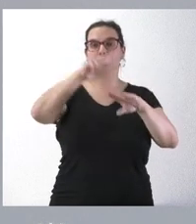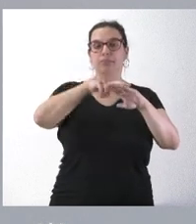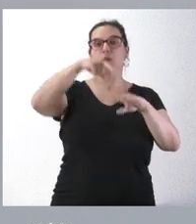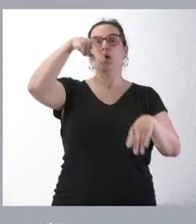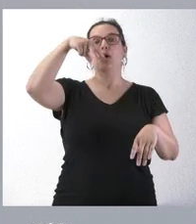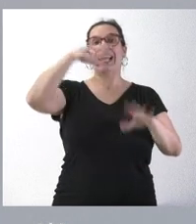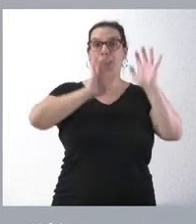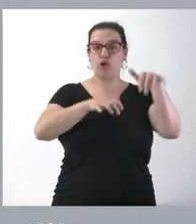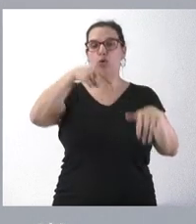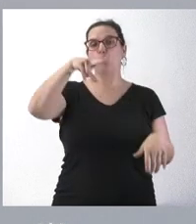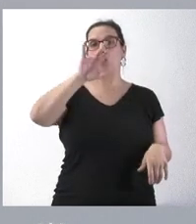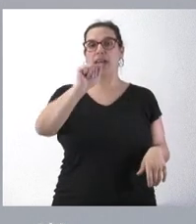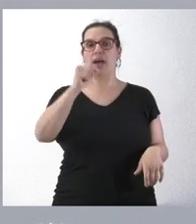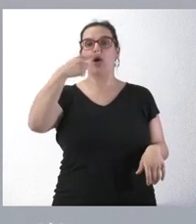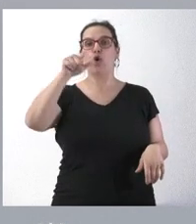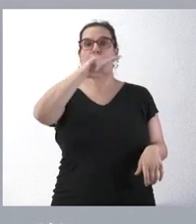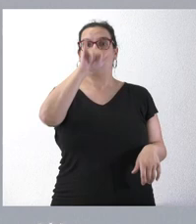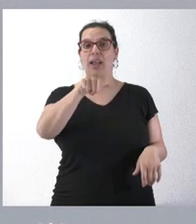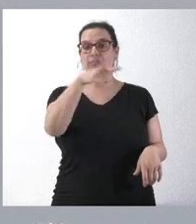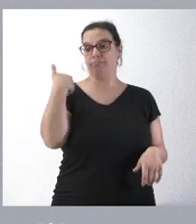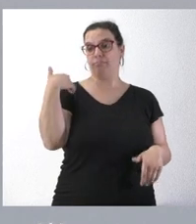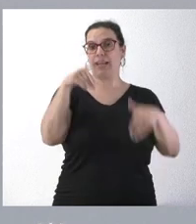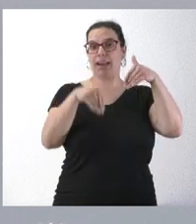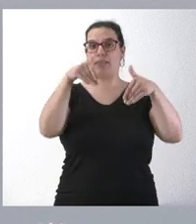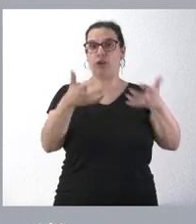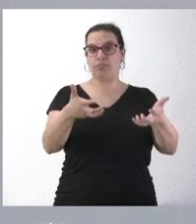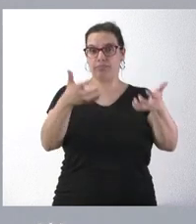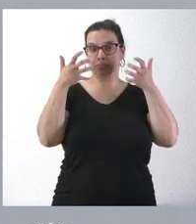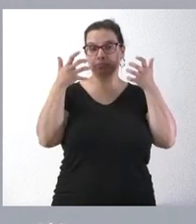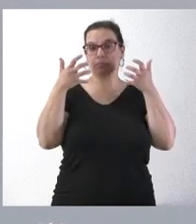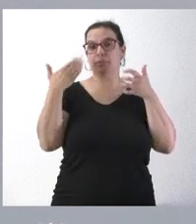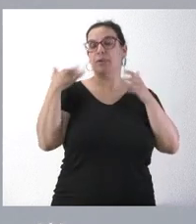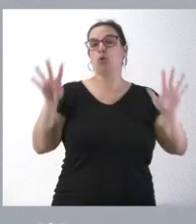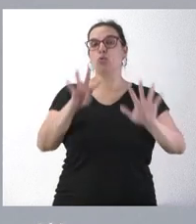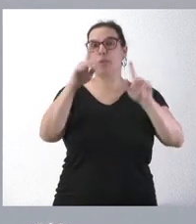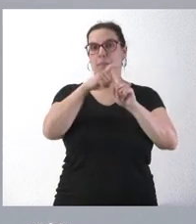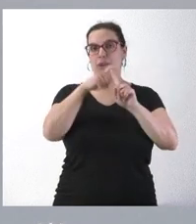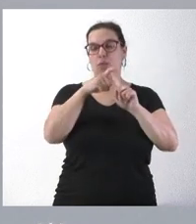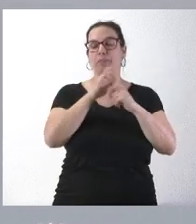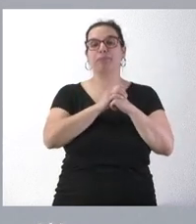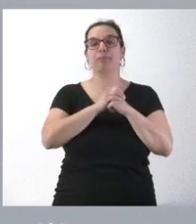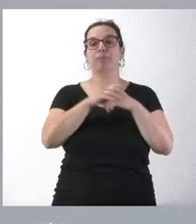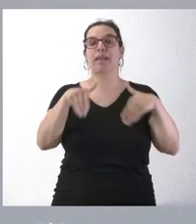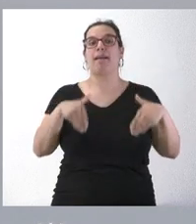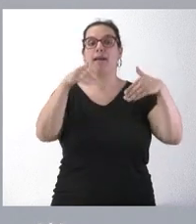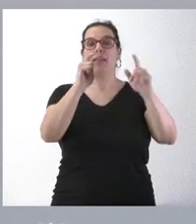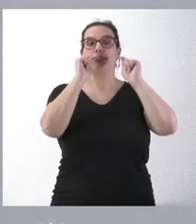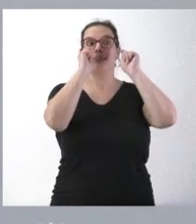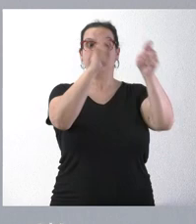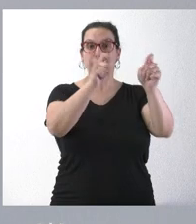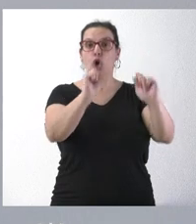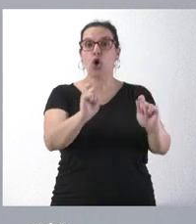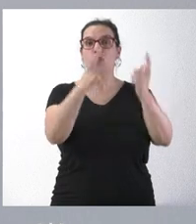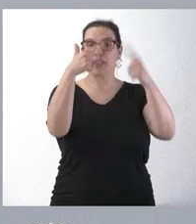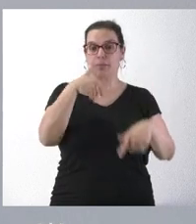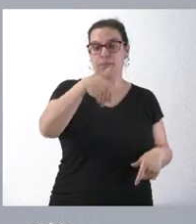tras haber ganado esta las elecciones a rector el pasado 9 de mayo. La candidata electa tomará posesión de su cargo